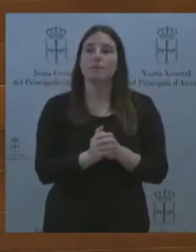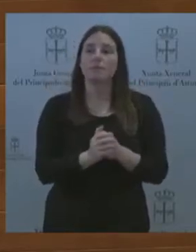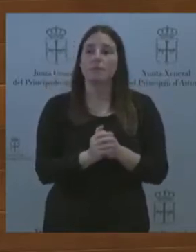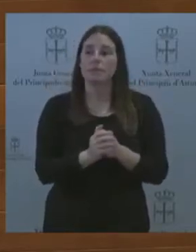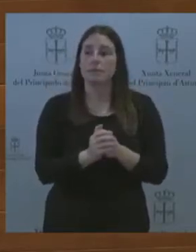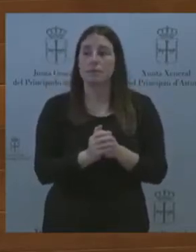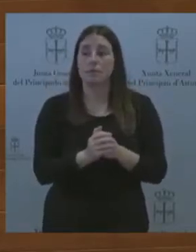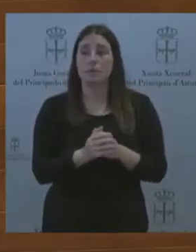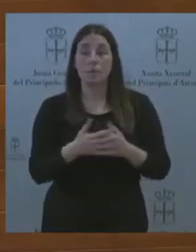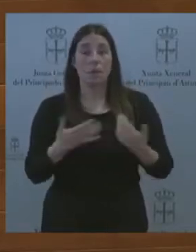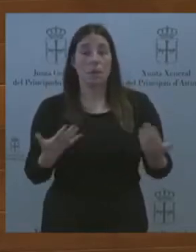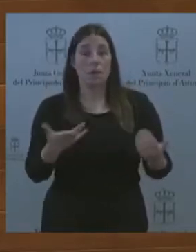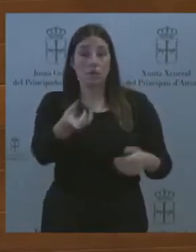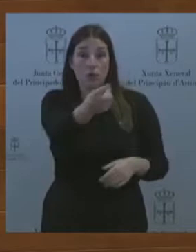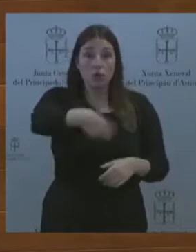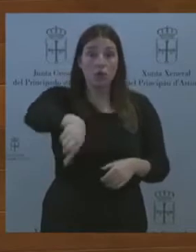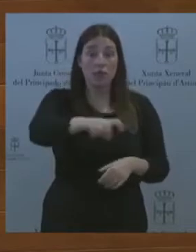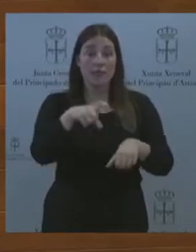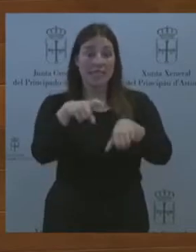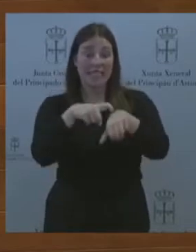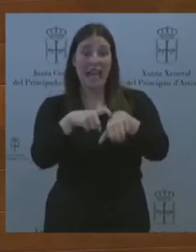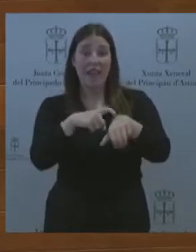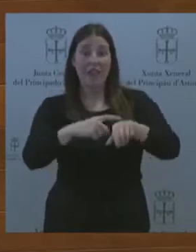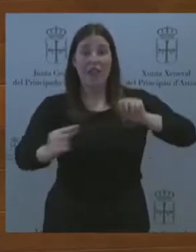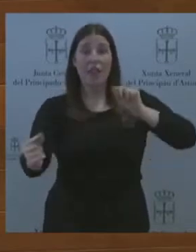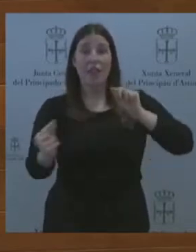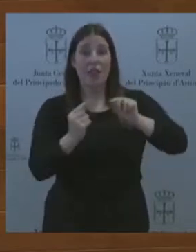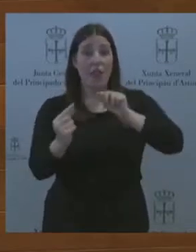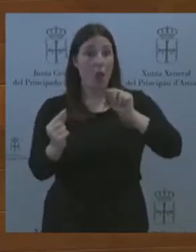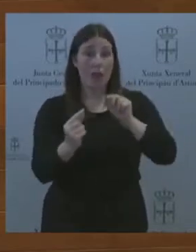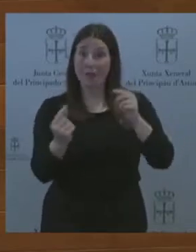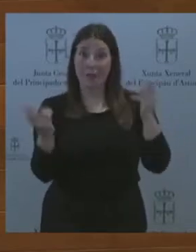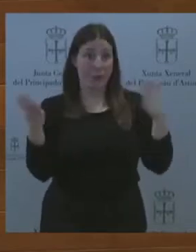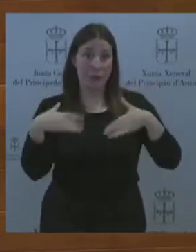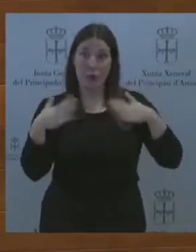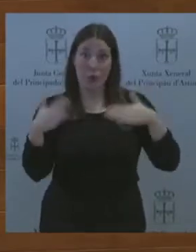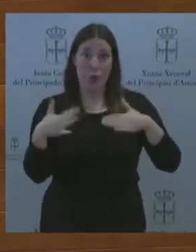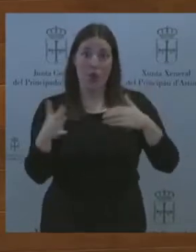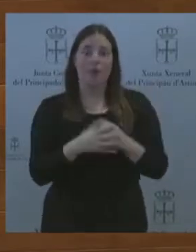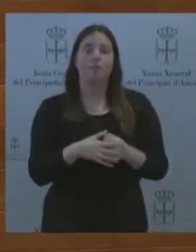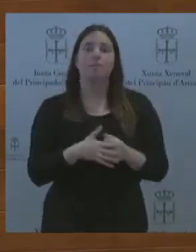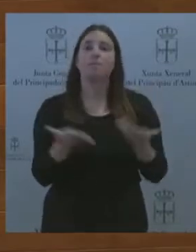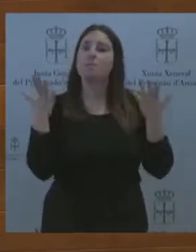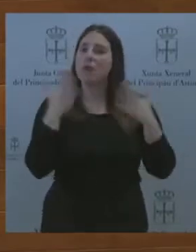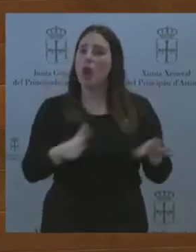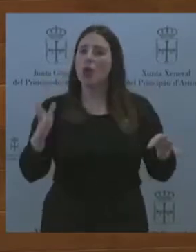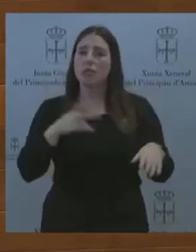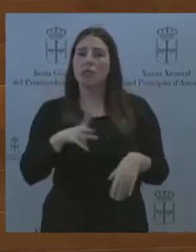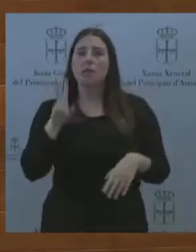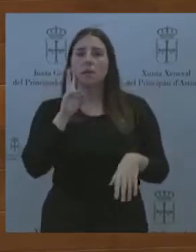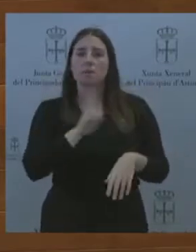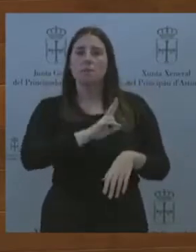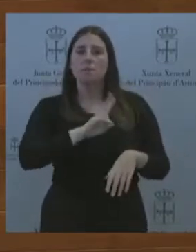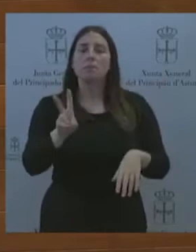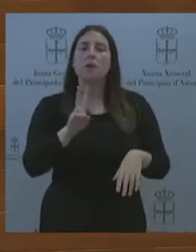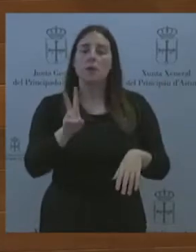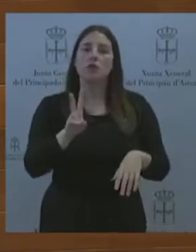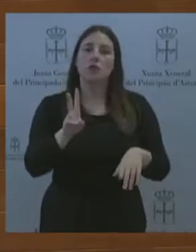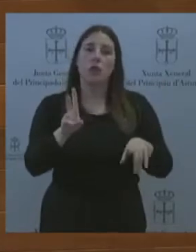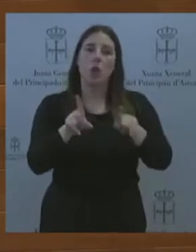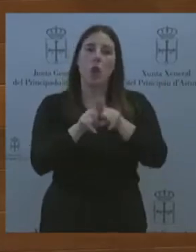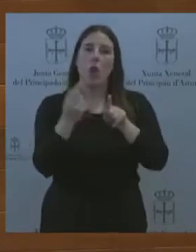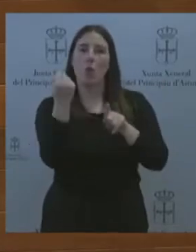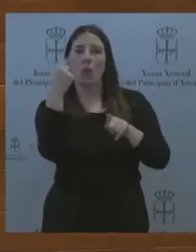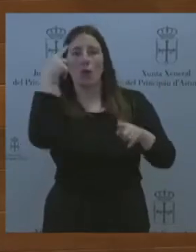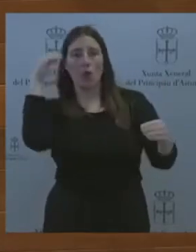dialogante, que digamos. A pesar de que nos encontramos en las antípodas, tanto en nuestra ideología como en nuestra visión de Asturias y del conjunto de